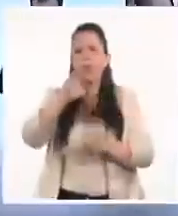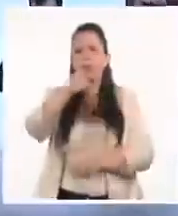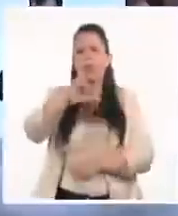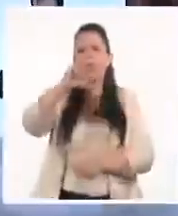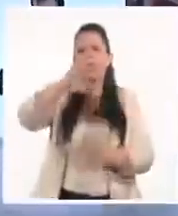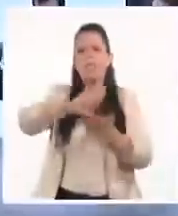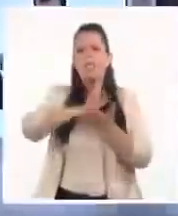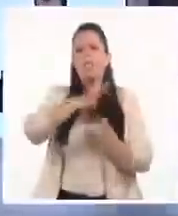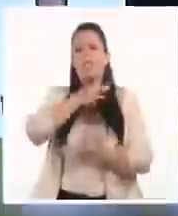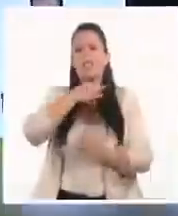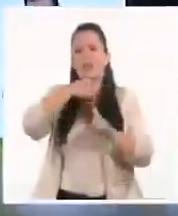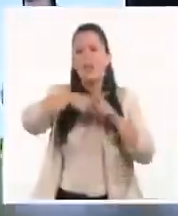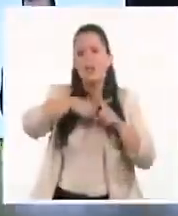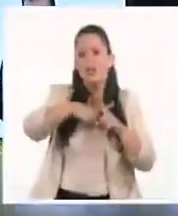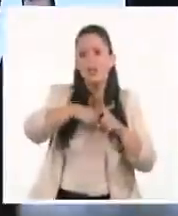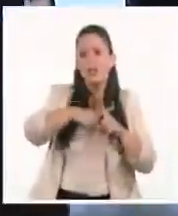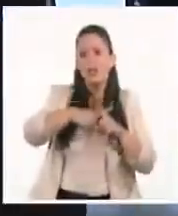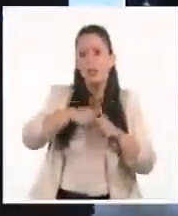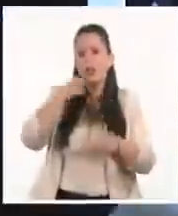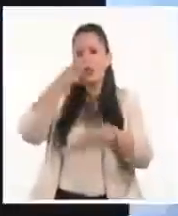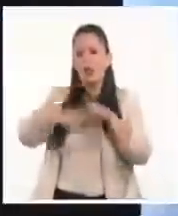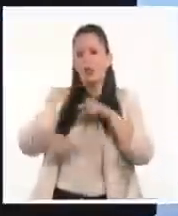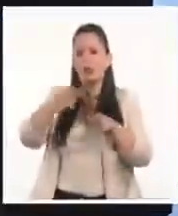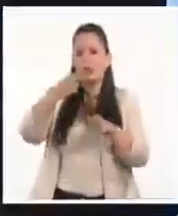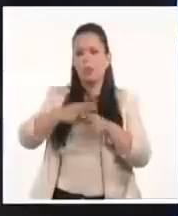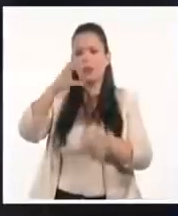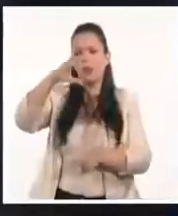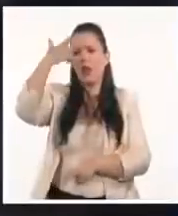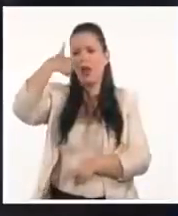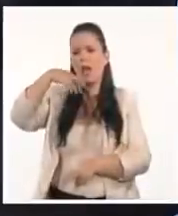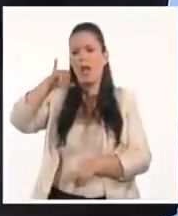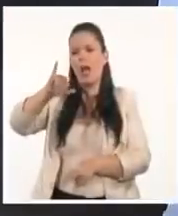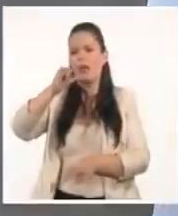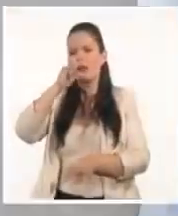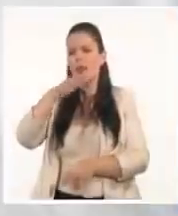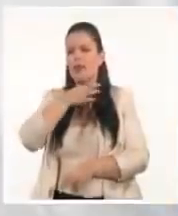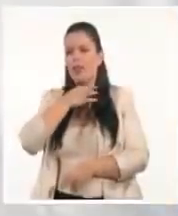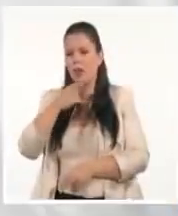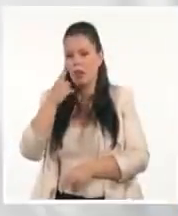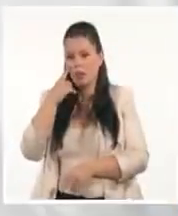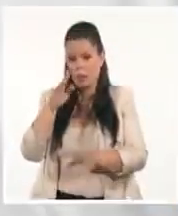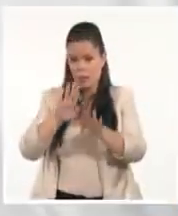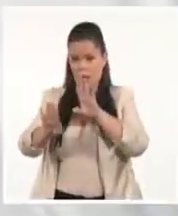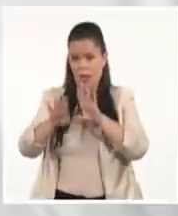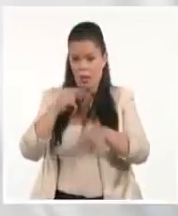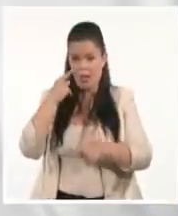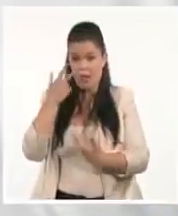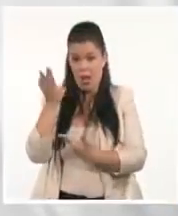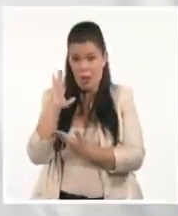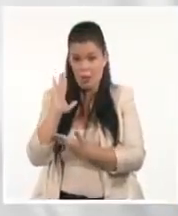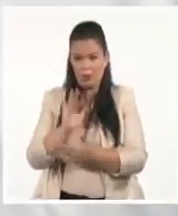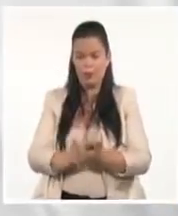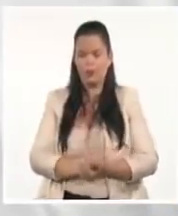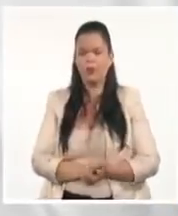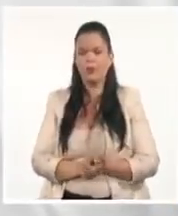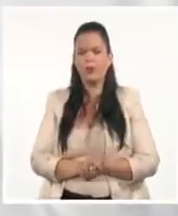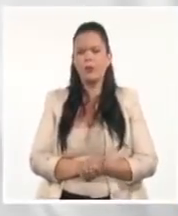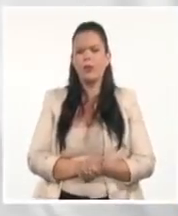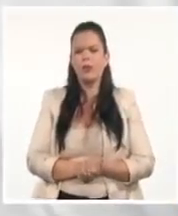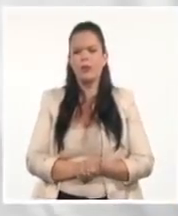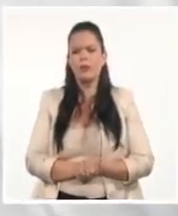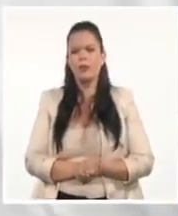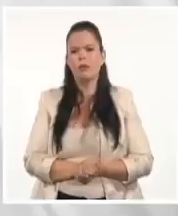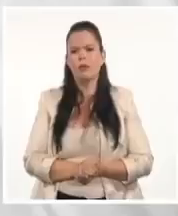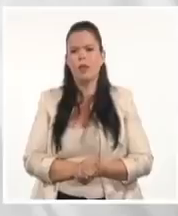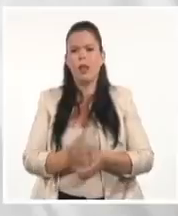y a Caribe, no son los únicos baños. Vamos a verla y aquí la comparto con ustedes. Comparecencia del presidente, no olvidemos,